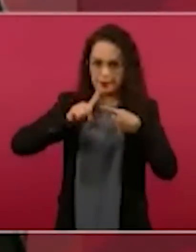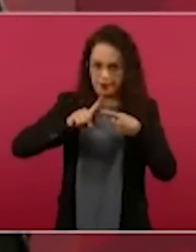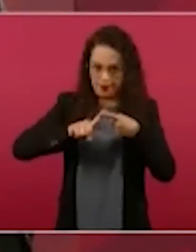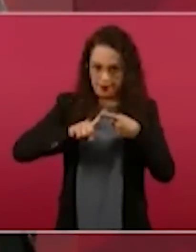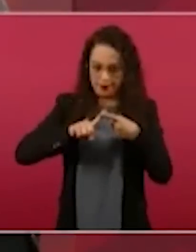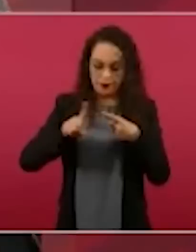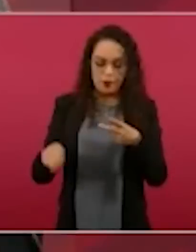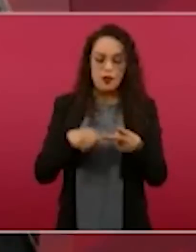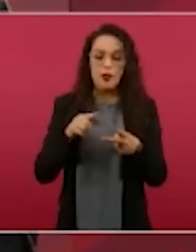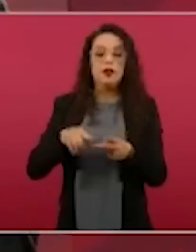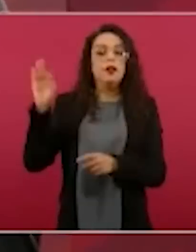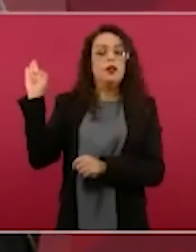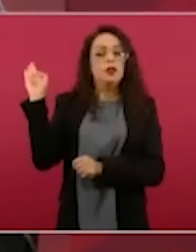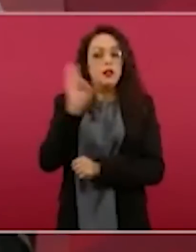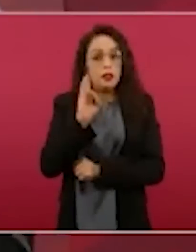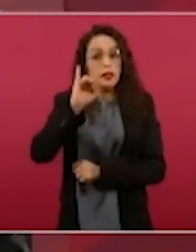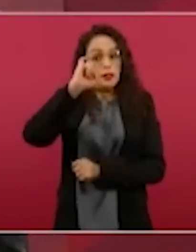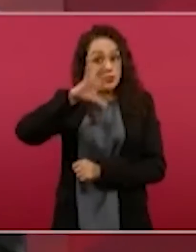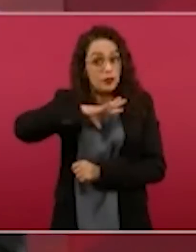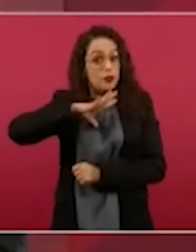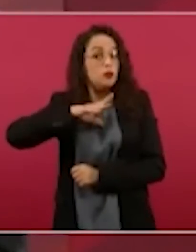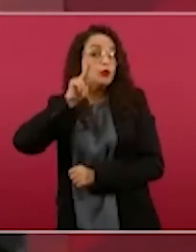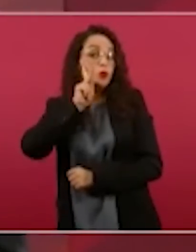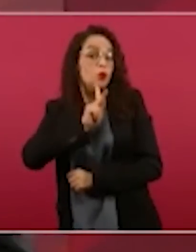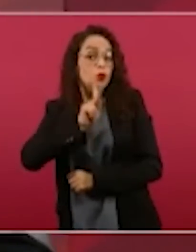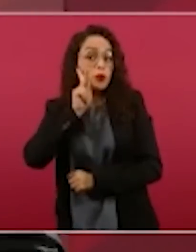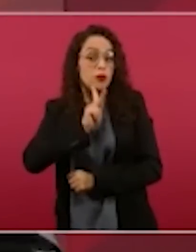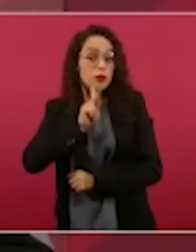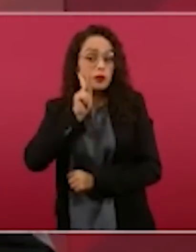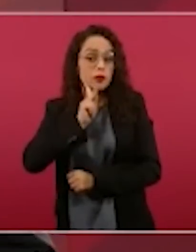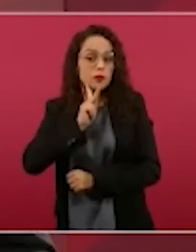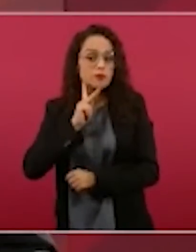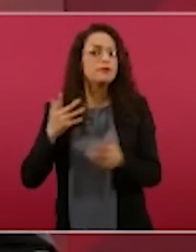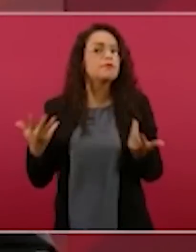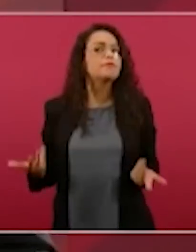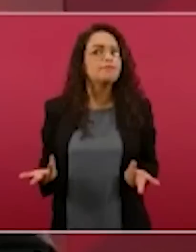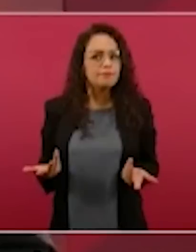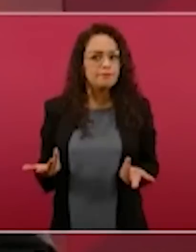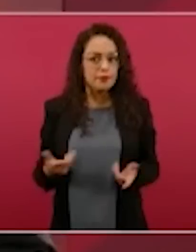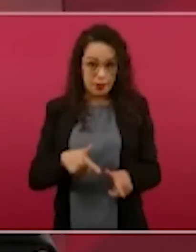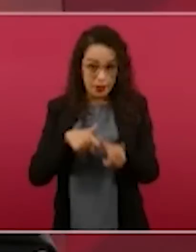no hay pruebas, ¿hasta dónde va a llegar?